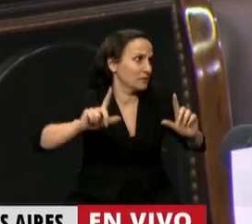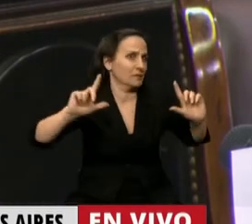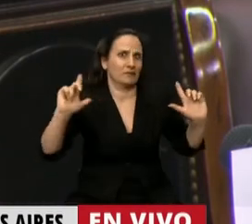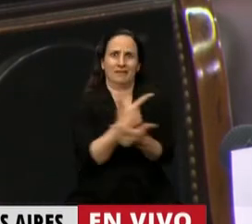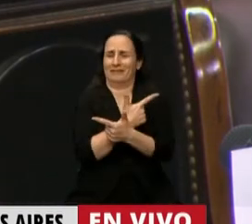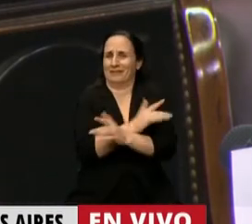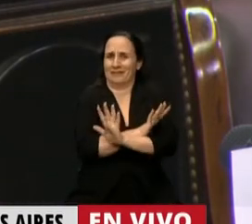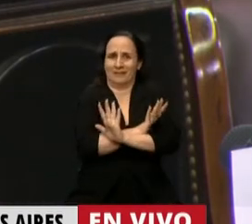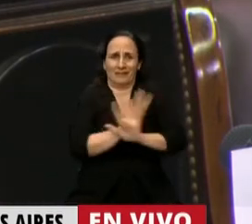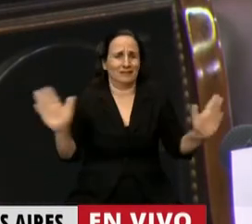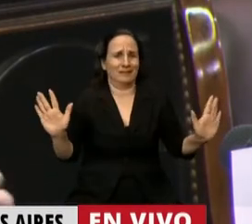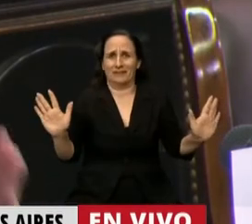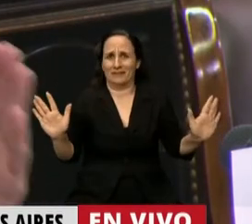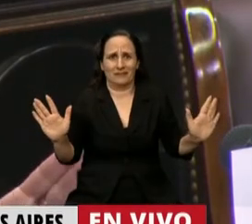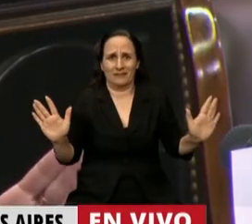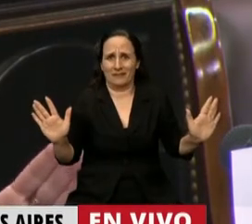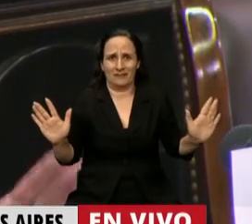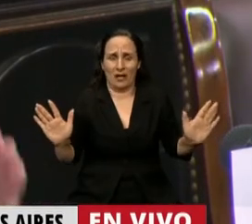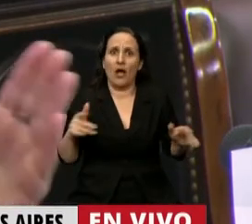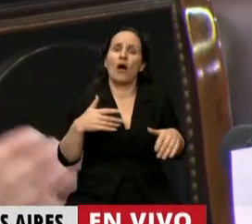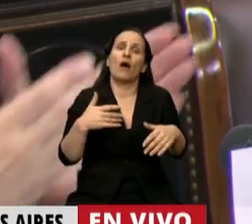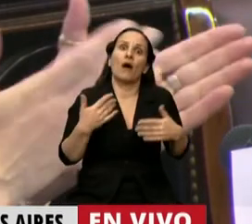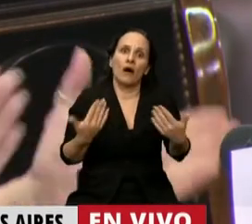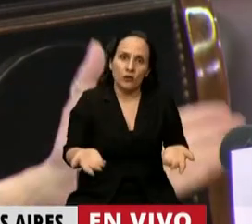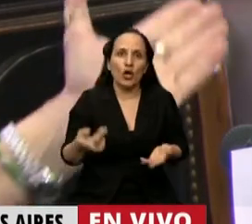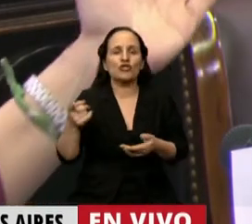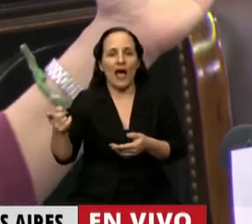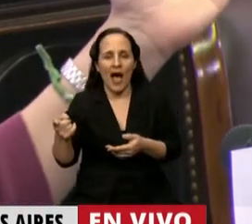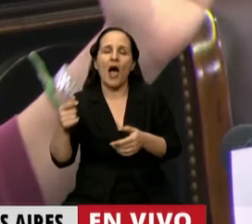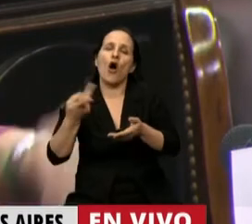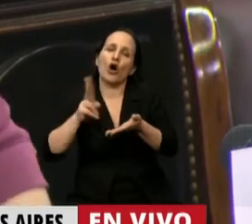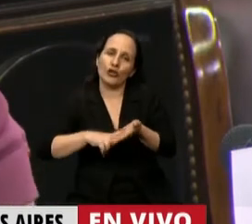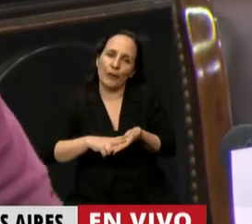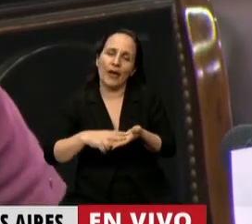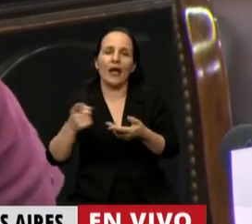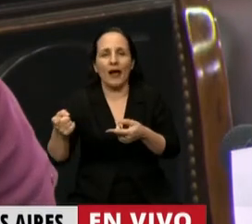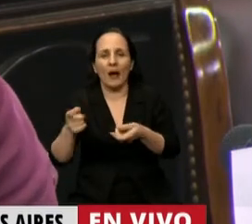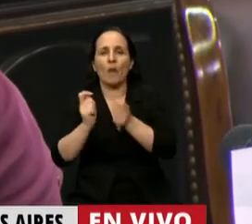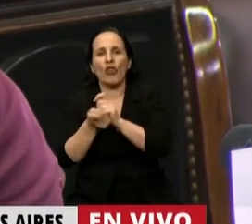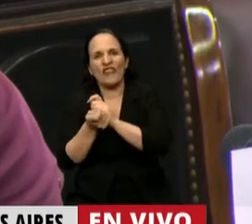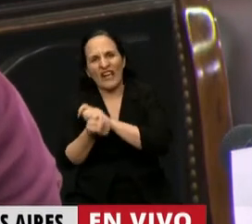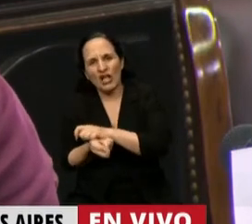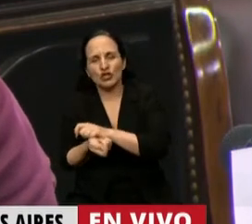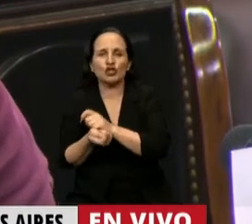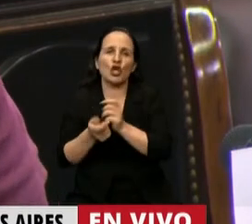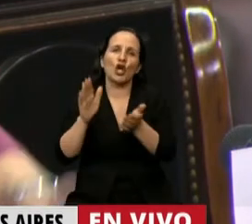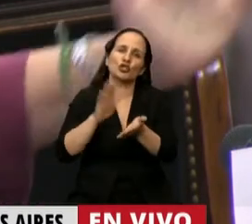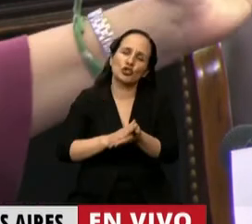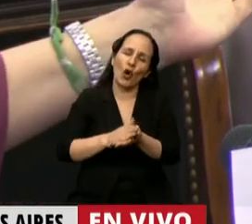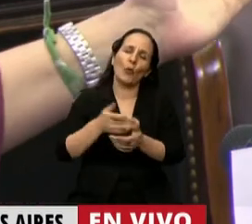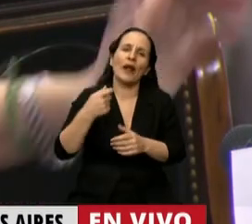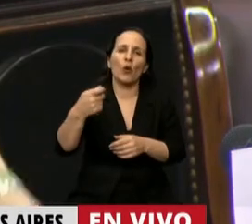Impresionante. Entonces después viene el argumento de discutamos la modificación de la movilidad